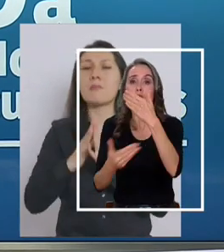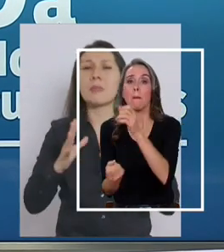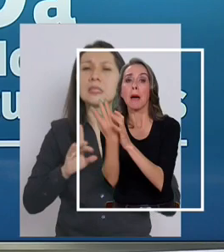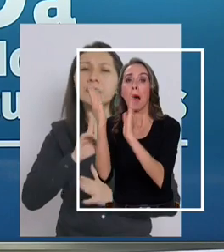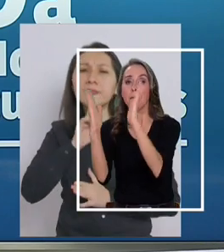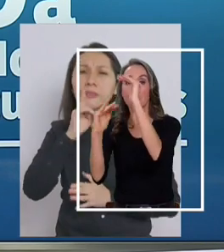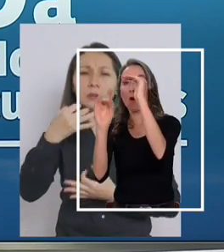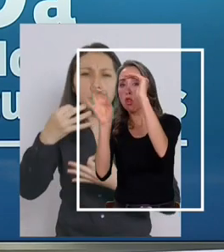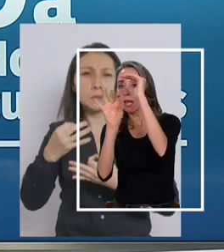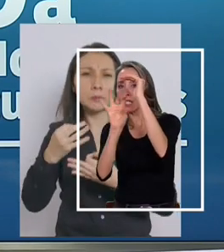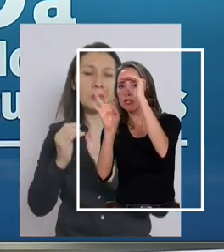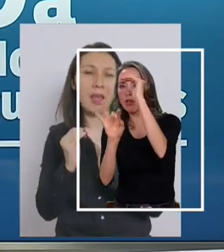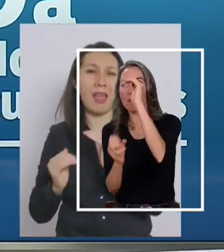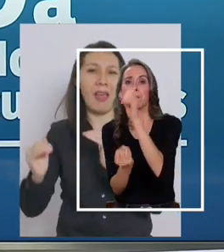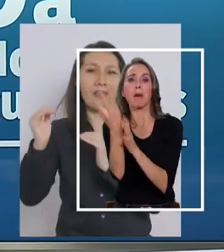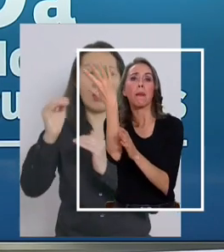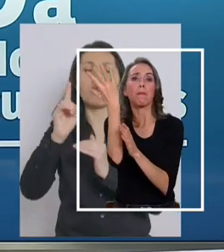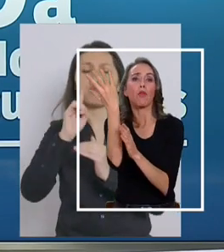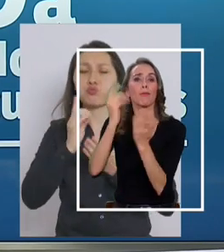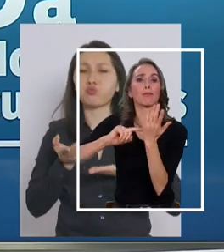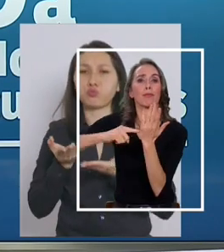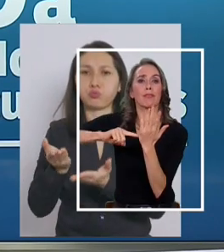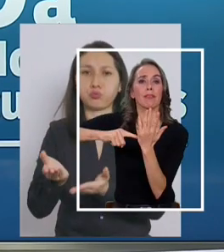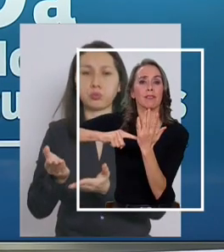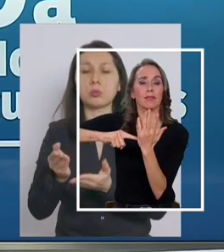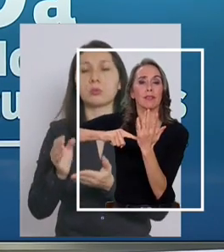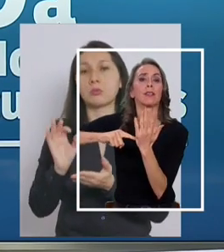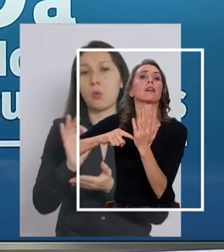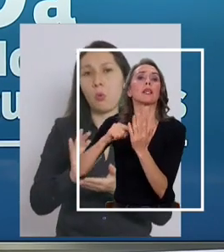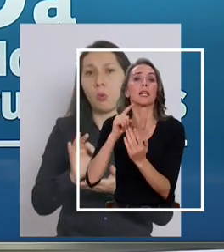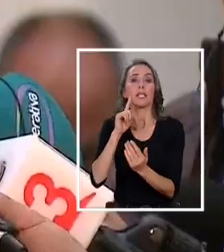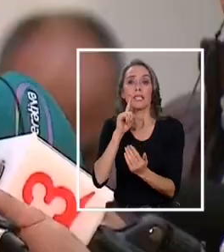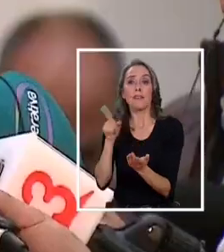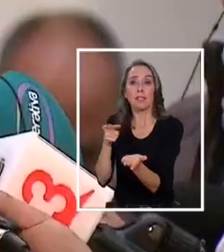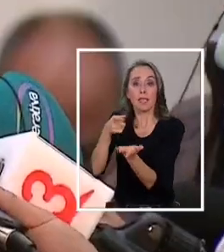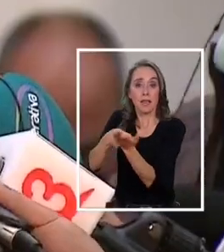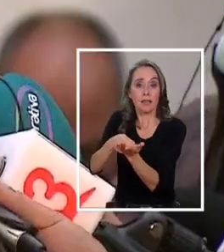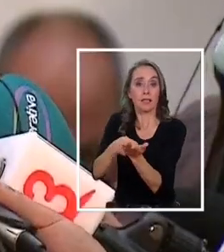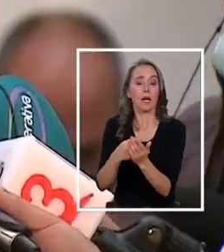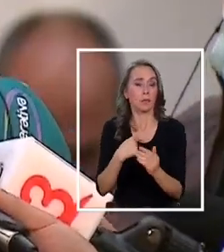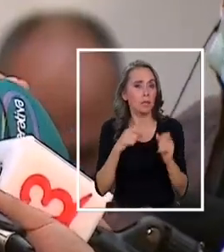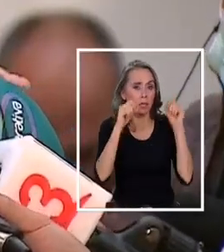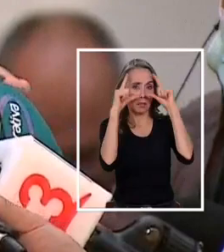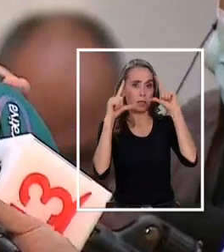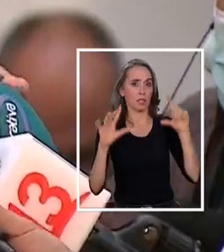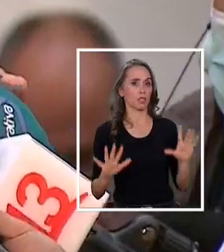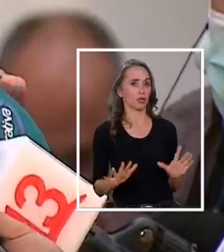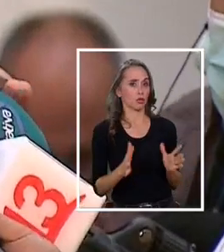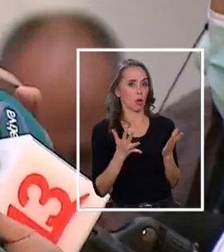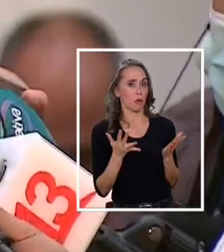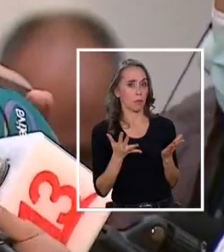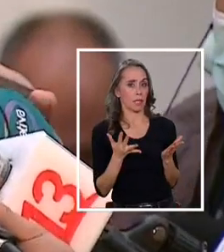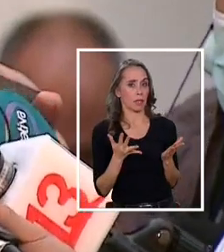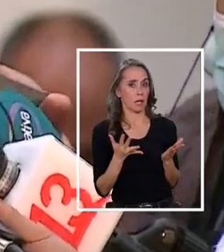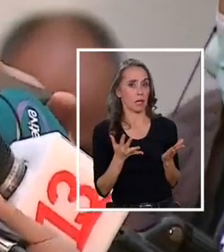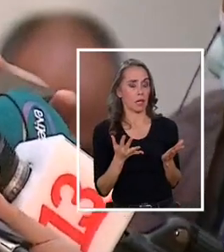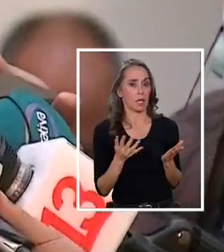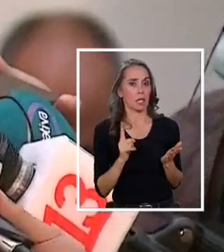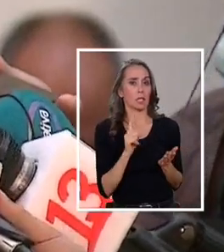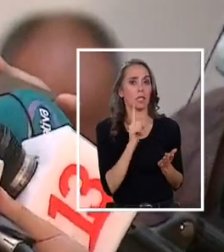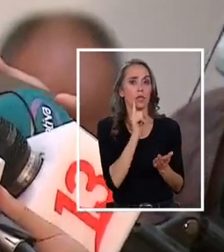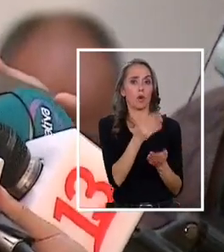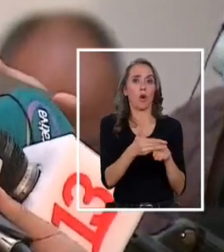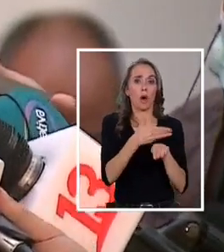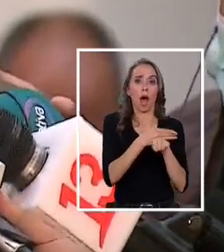sofisticados que estaban a disposición y que el gobierno había adquirido. A mí me sorprende que no haya habido una